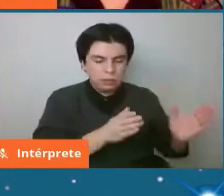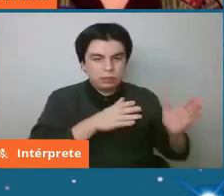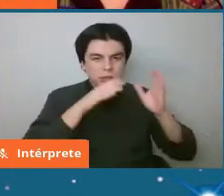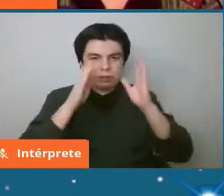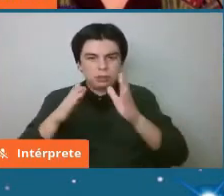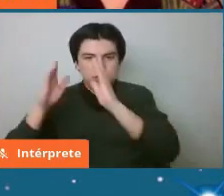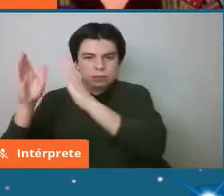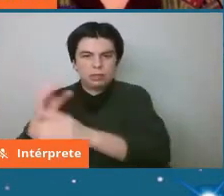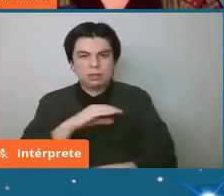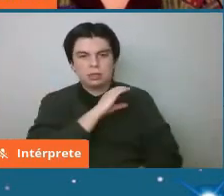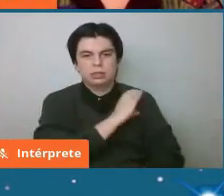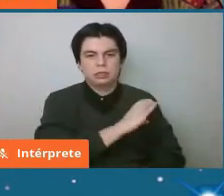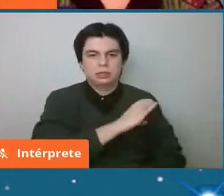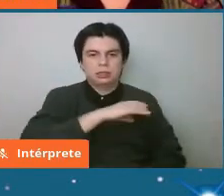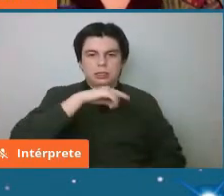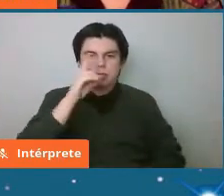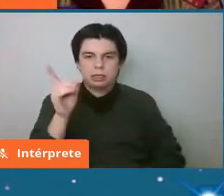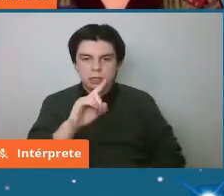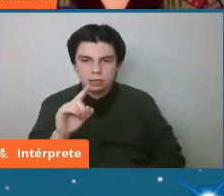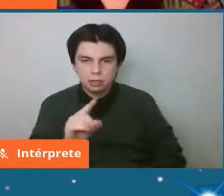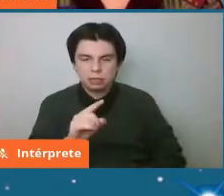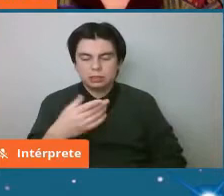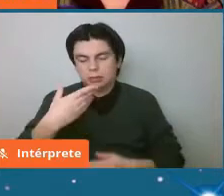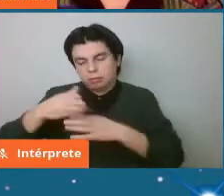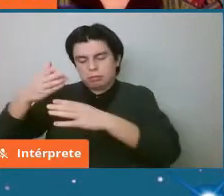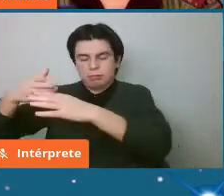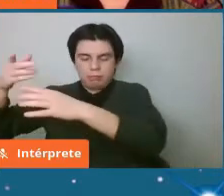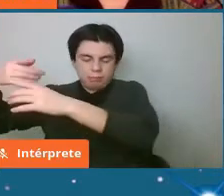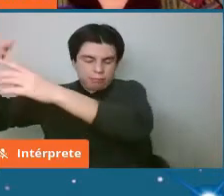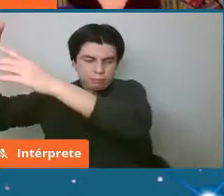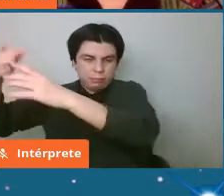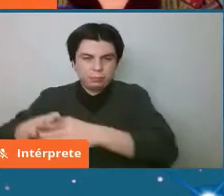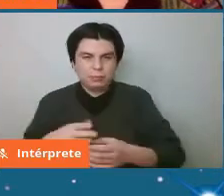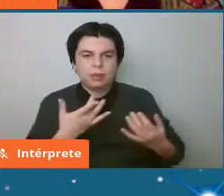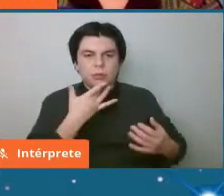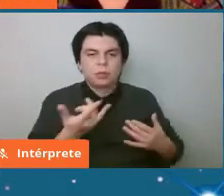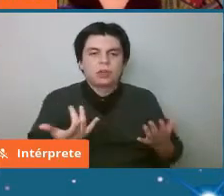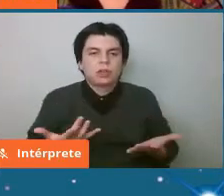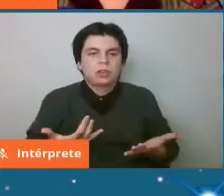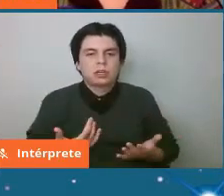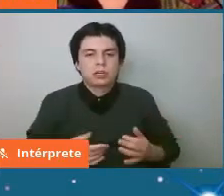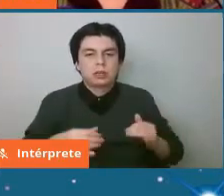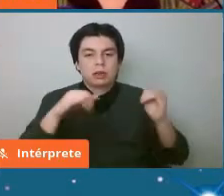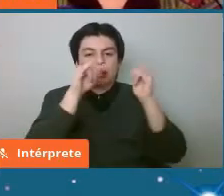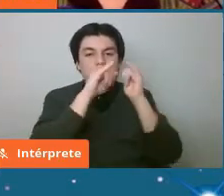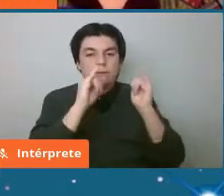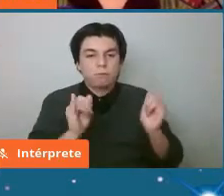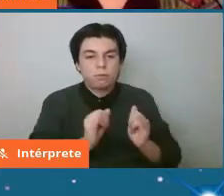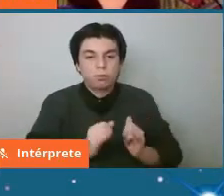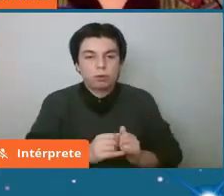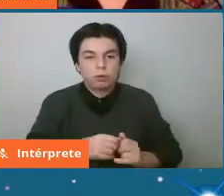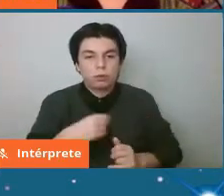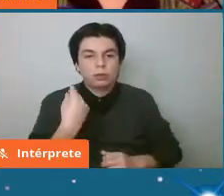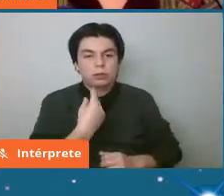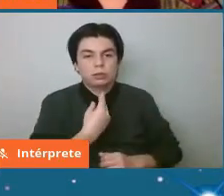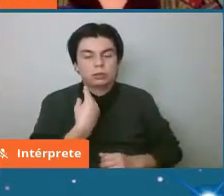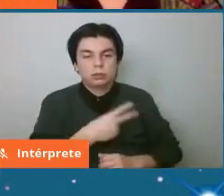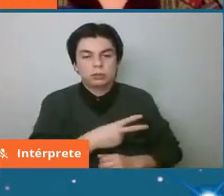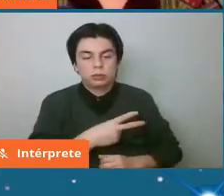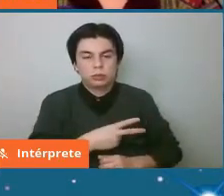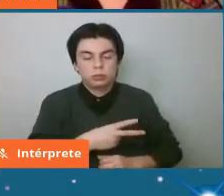C los S etcétera son justamente por las formas que tienen sus espectros